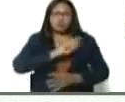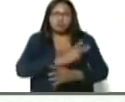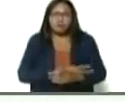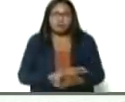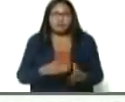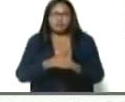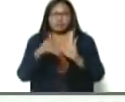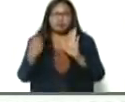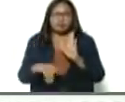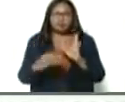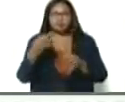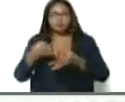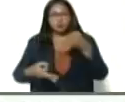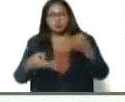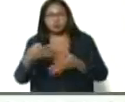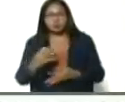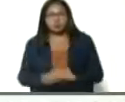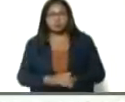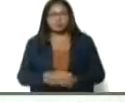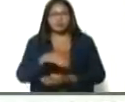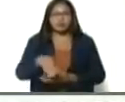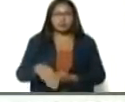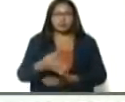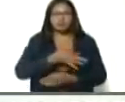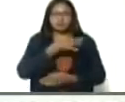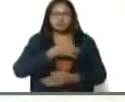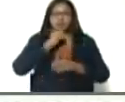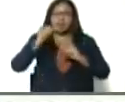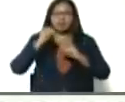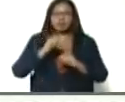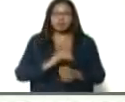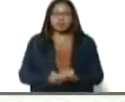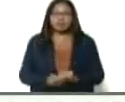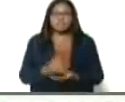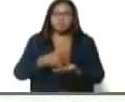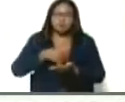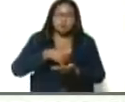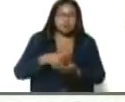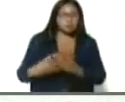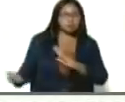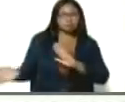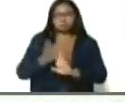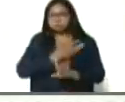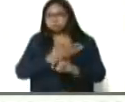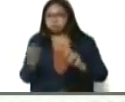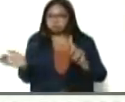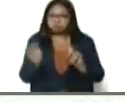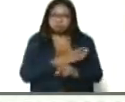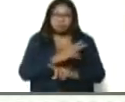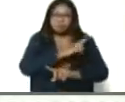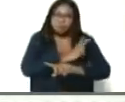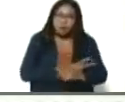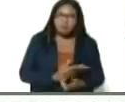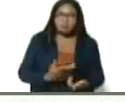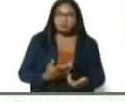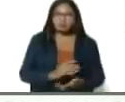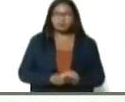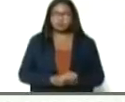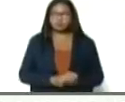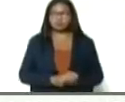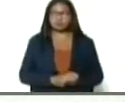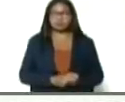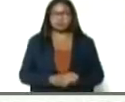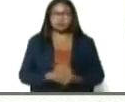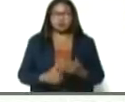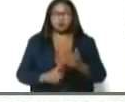de Derecho, el Estado de Justicia, el Estado socialista. Ha sido vulnerado, tiroteado. Uno de los frentes